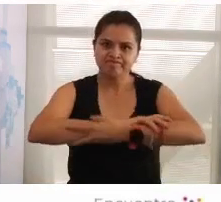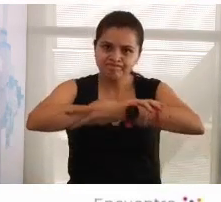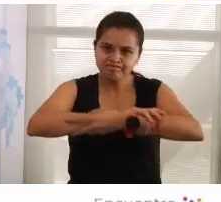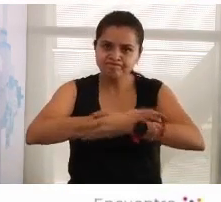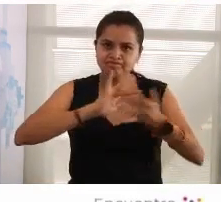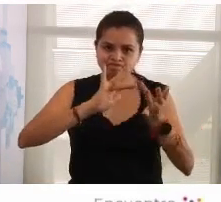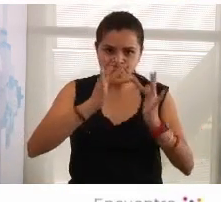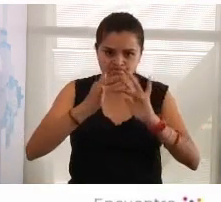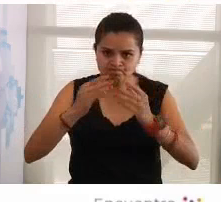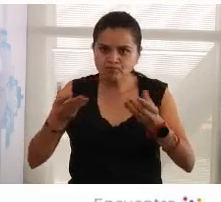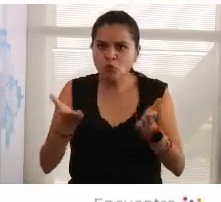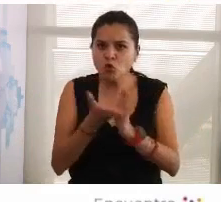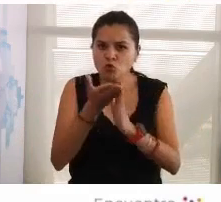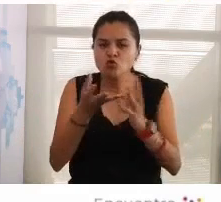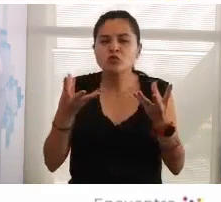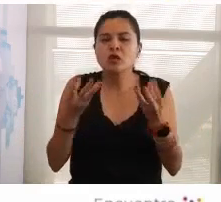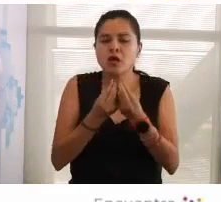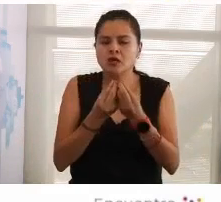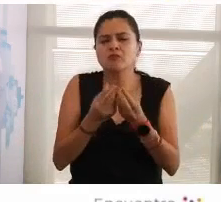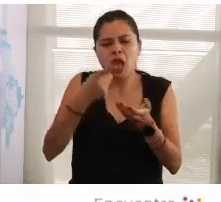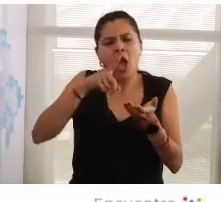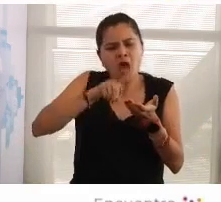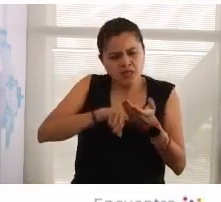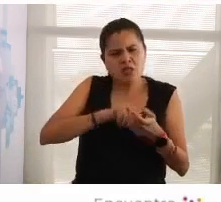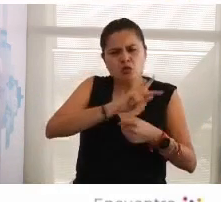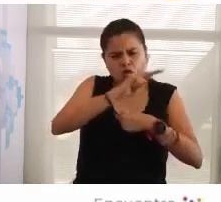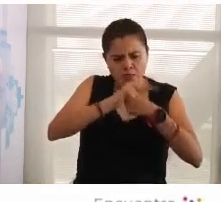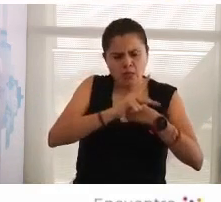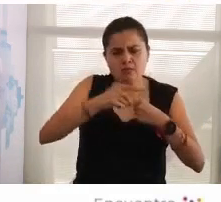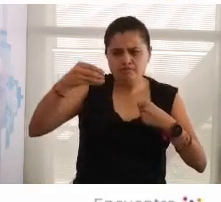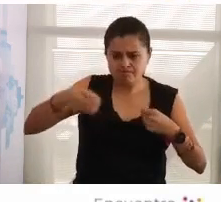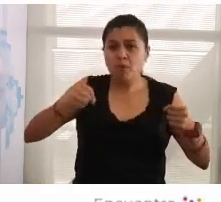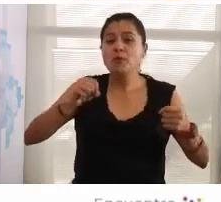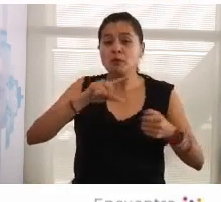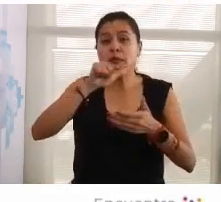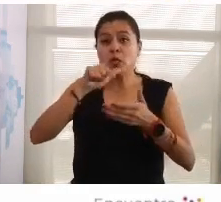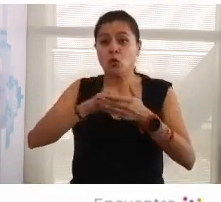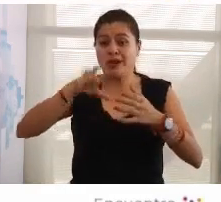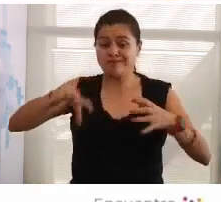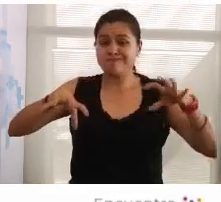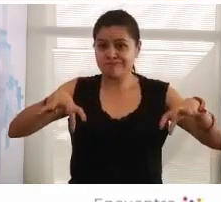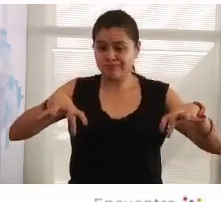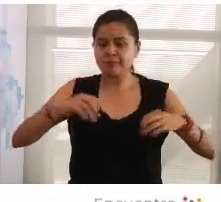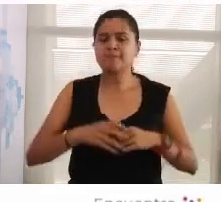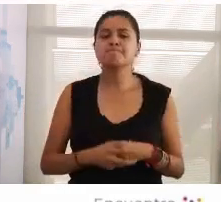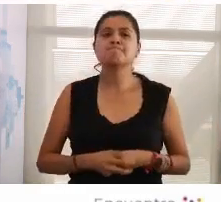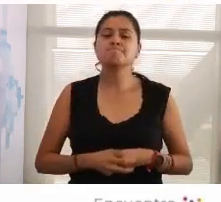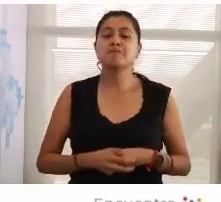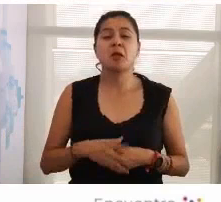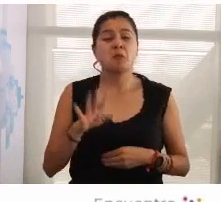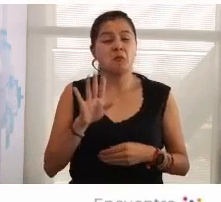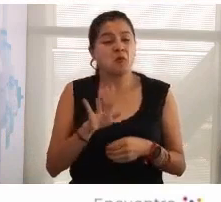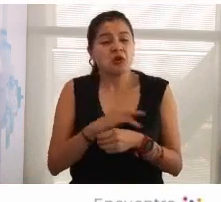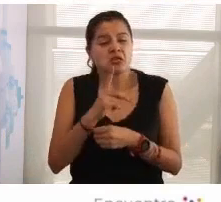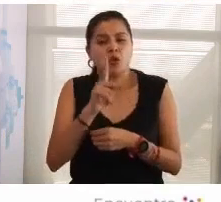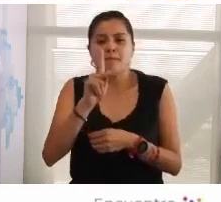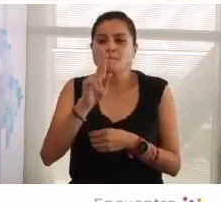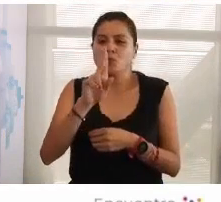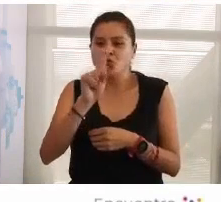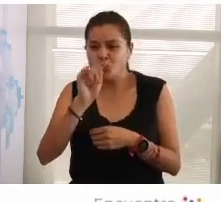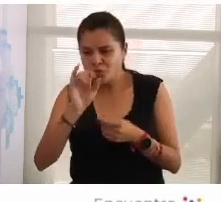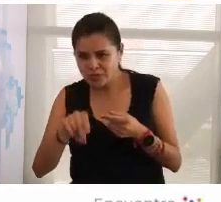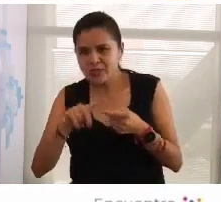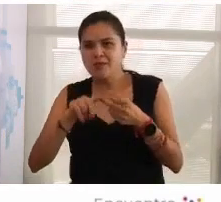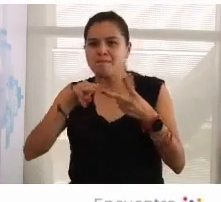más allá de las trincheras ideológicas al interior de los países y en la región porque si no Putin Maduro